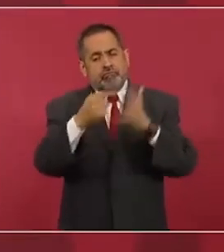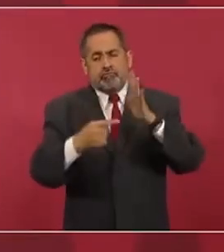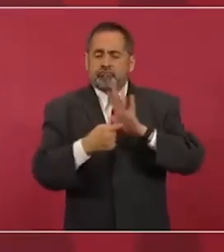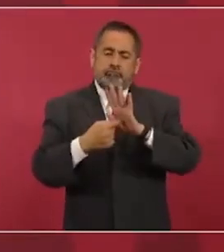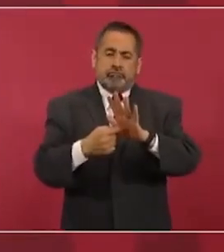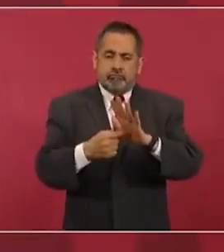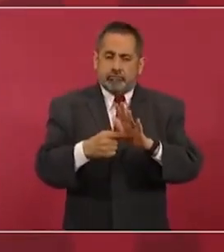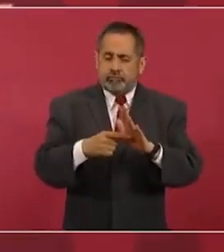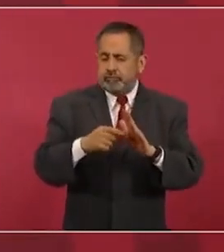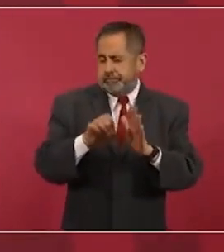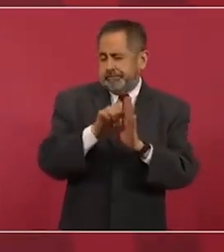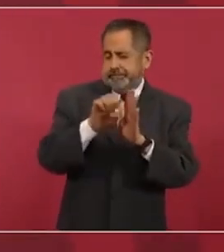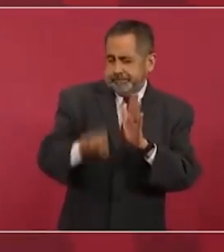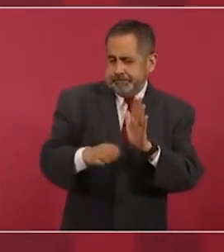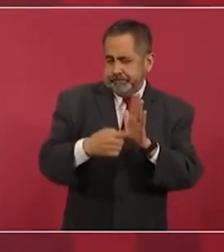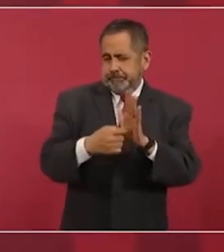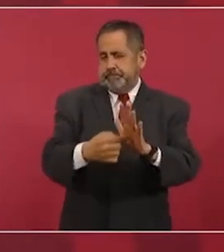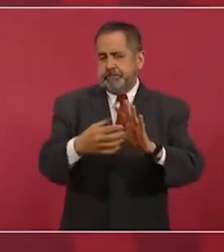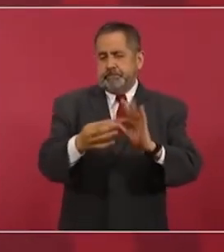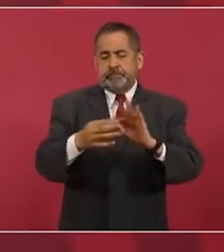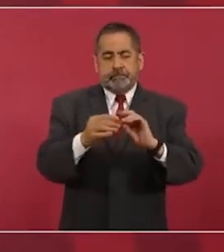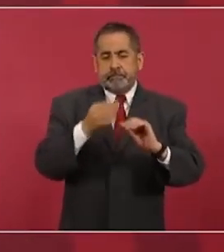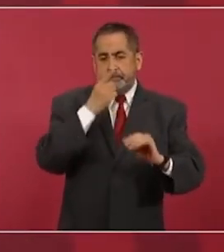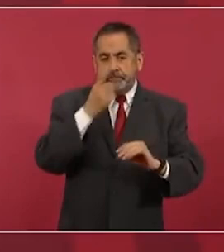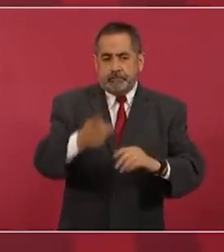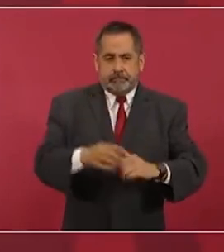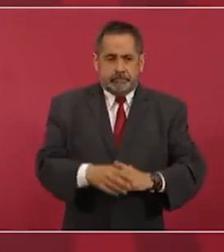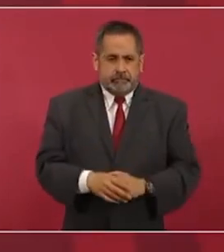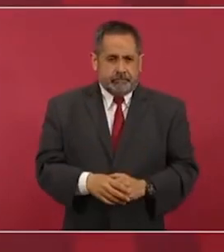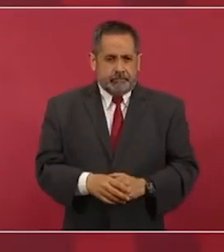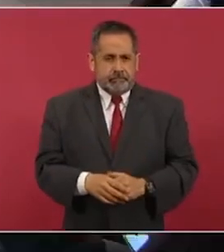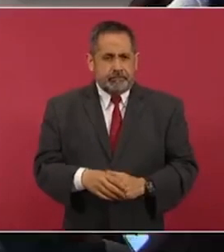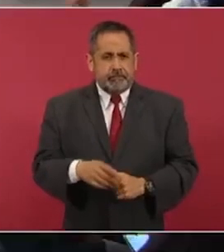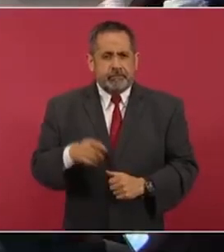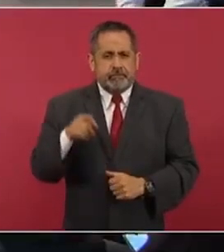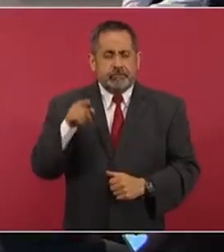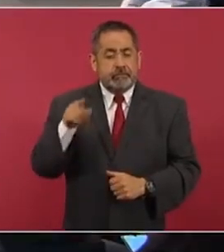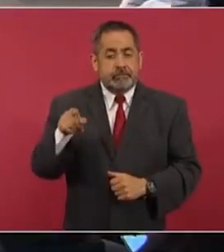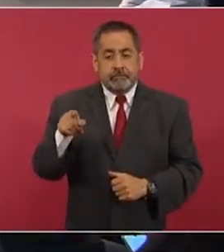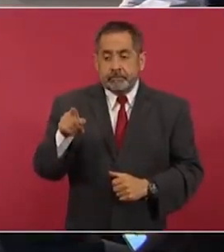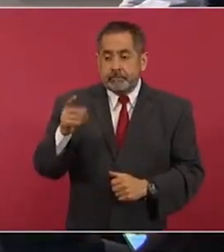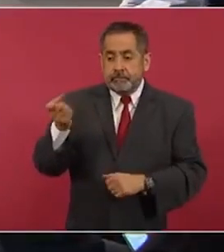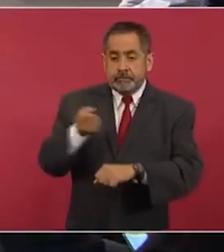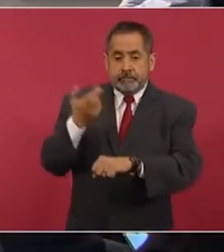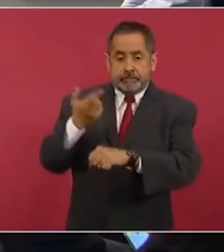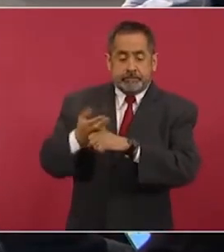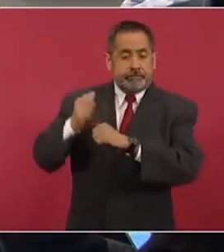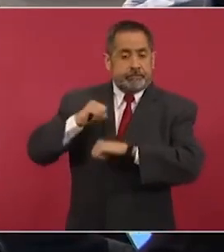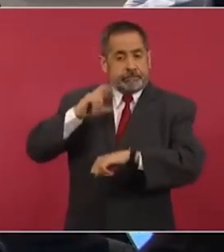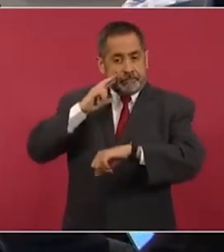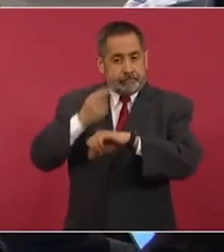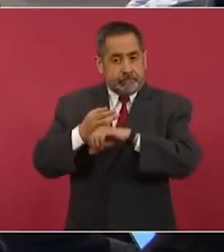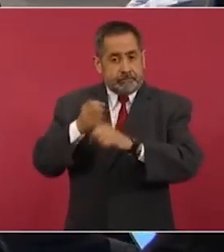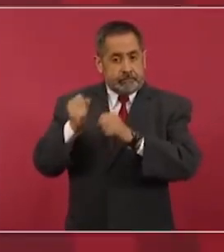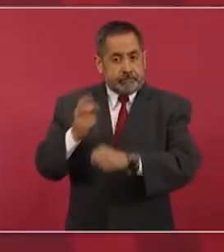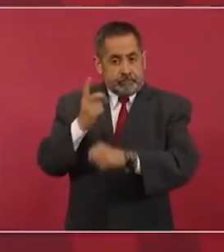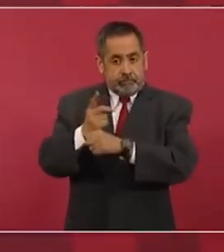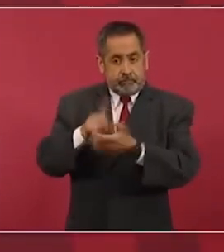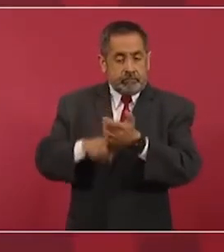de que la secretaria de Seguridad era Rosa Isela Rodríguez,